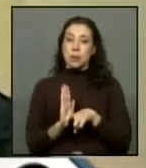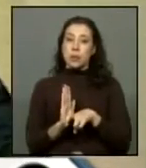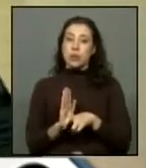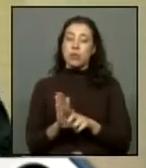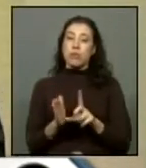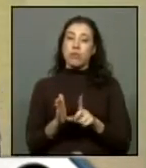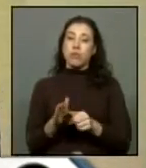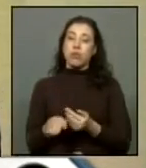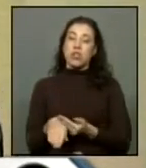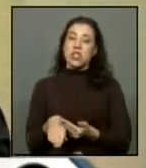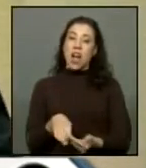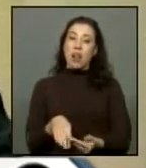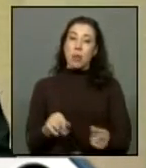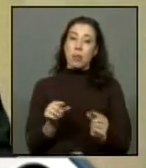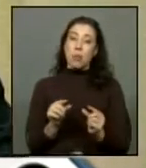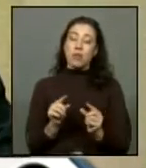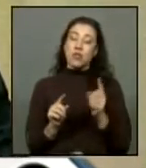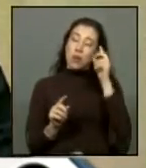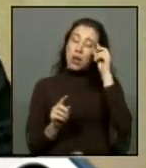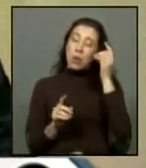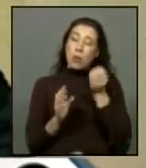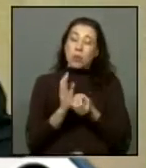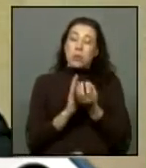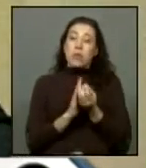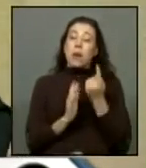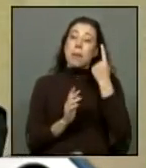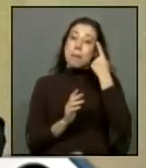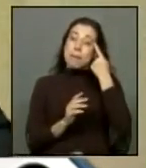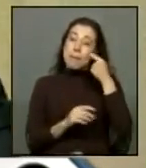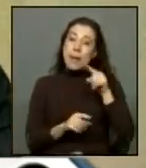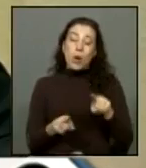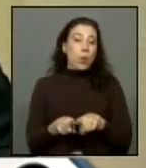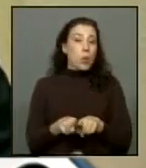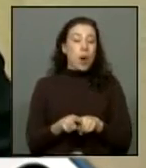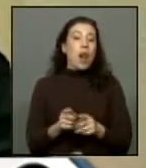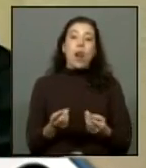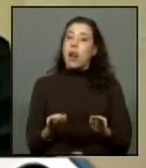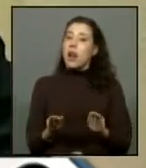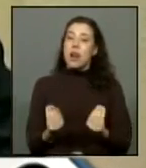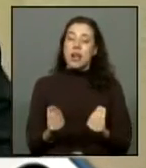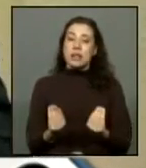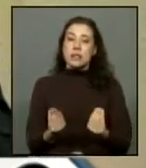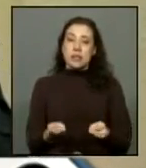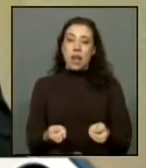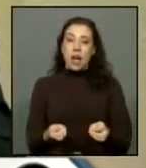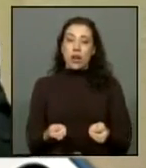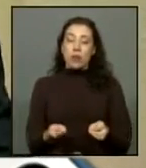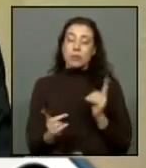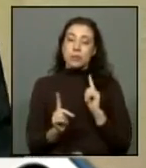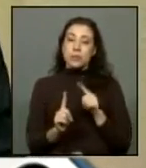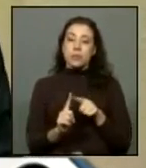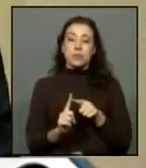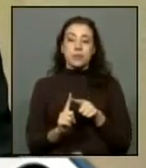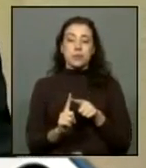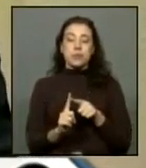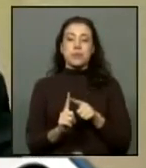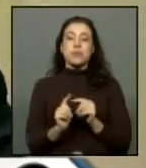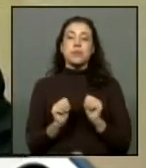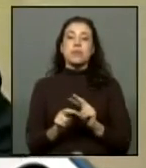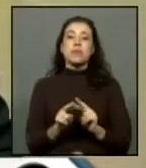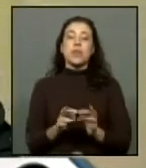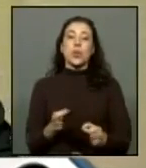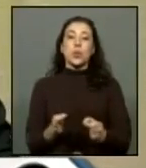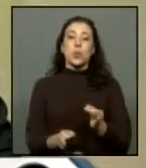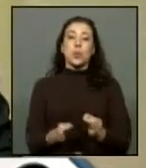tardío parcial improvisado pero sin lugar a dudas necesario y que apunta a poder hacer